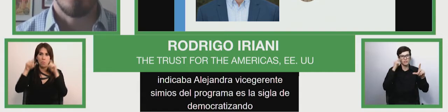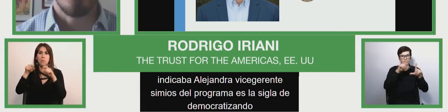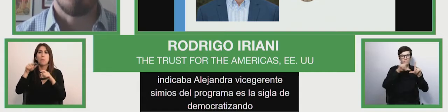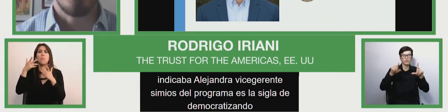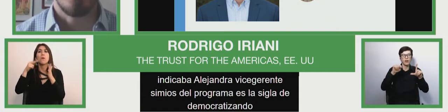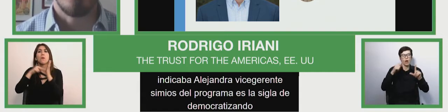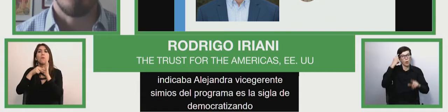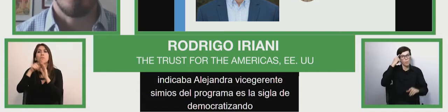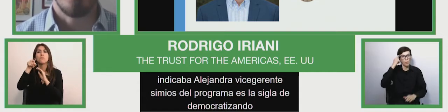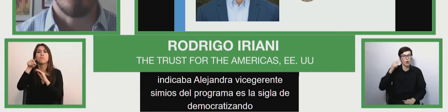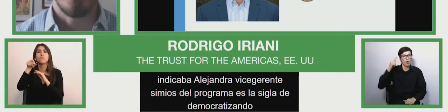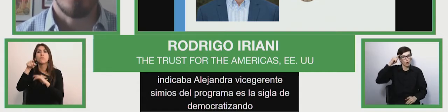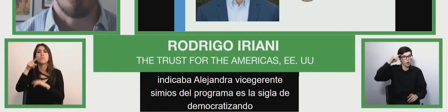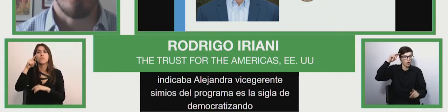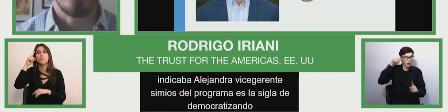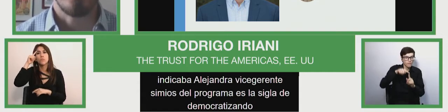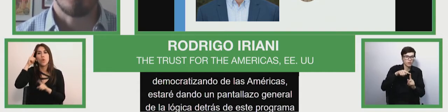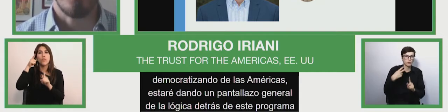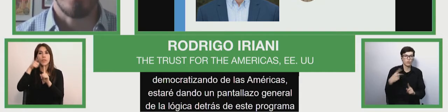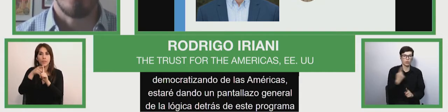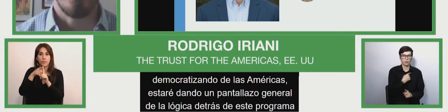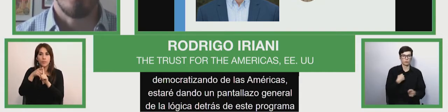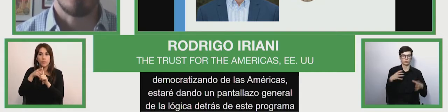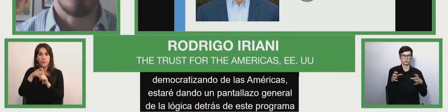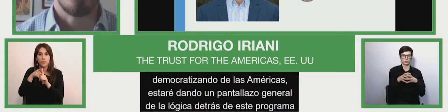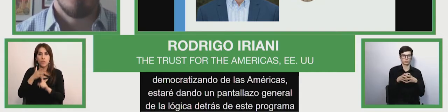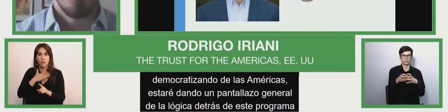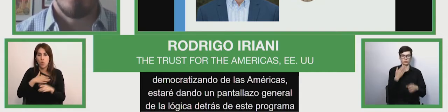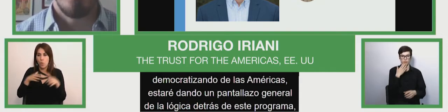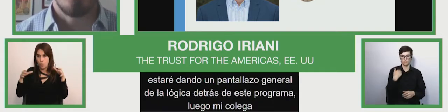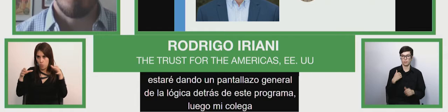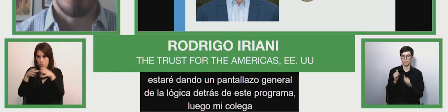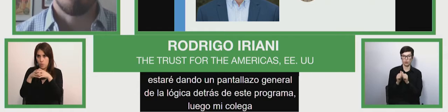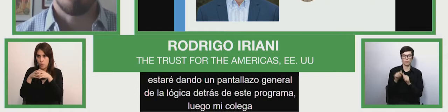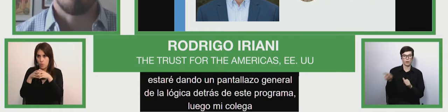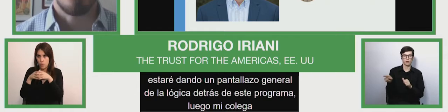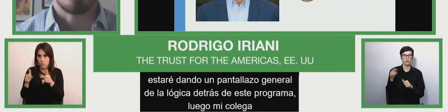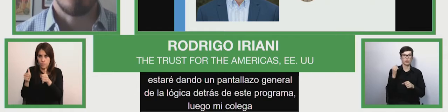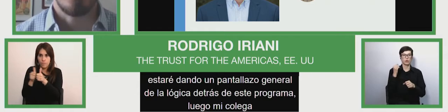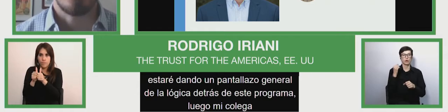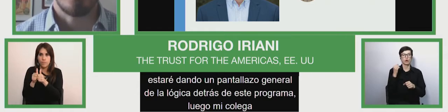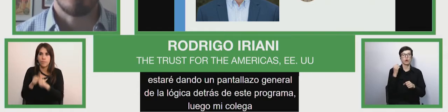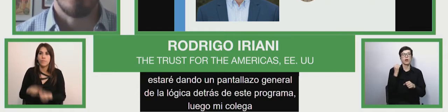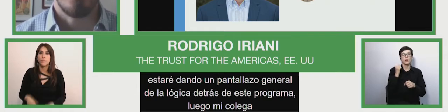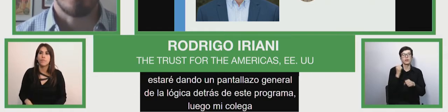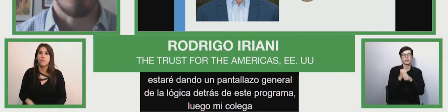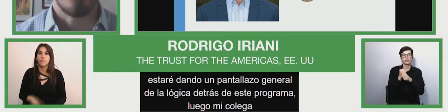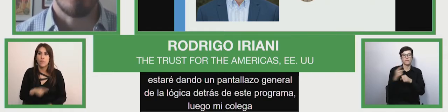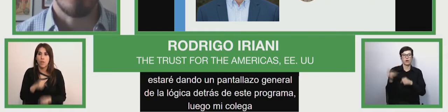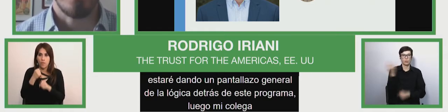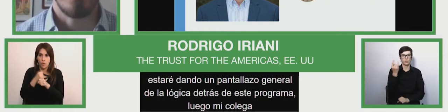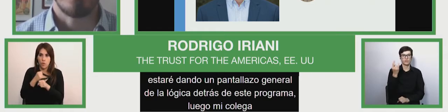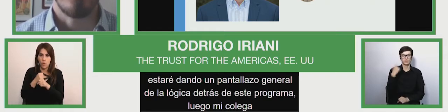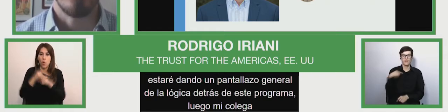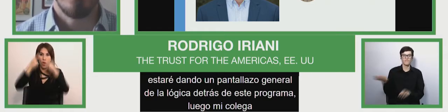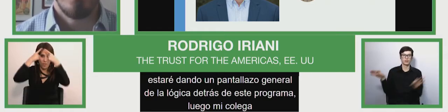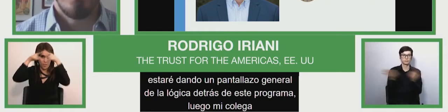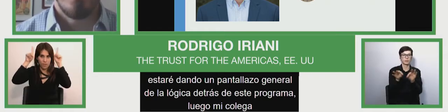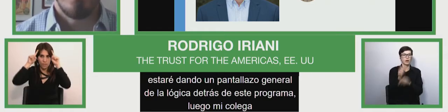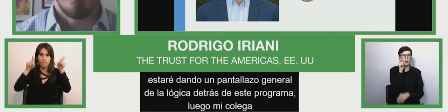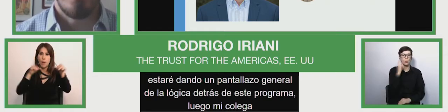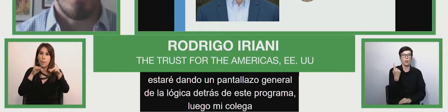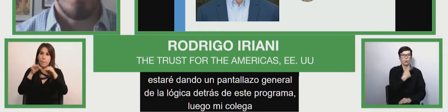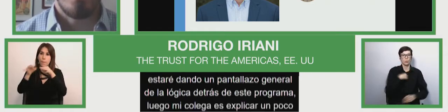mi colega Lourdes Torres de la Universidad les explicará un poco más en detalle el trabajo que viene realizando